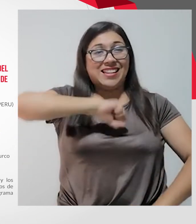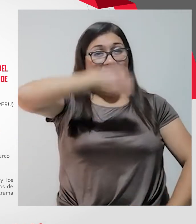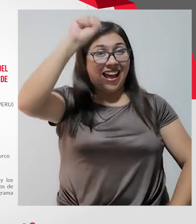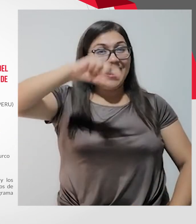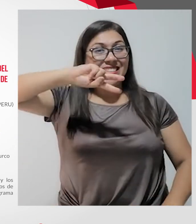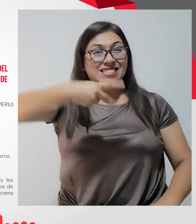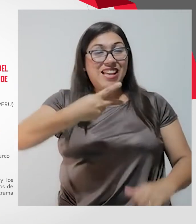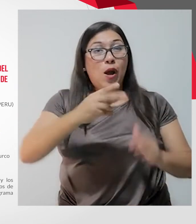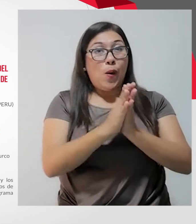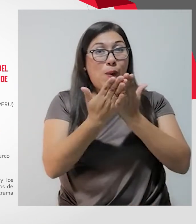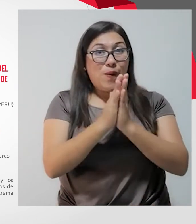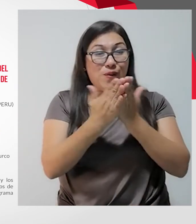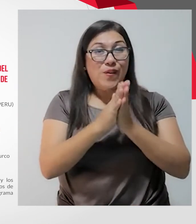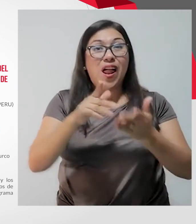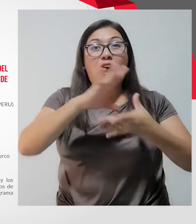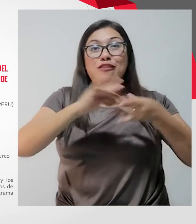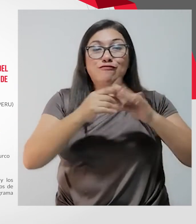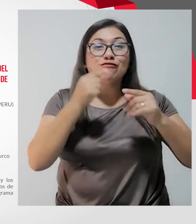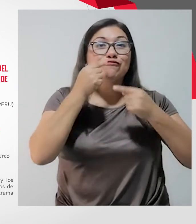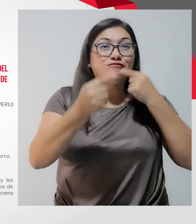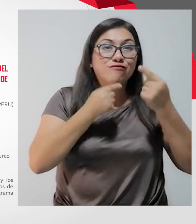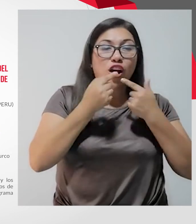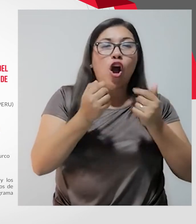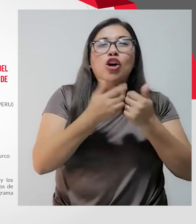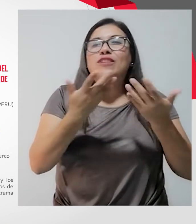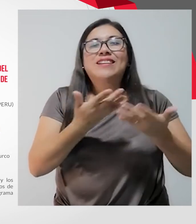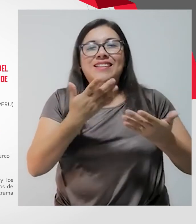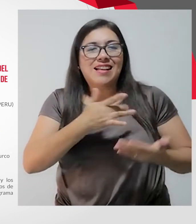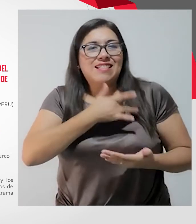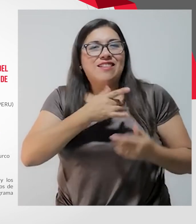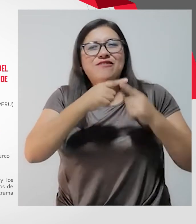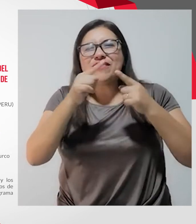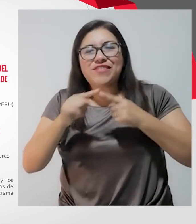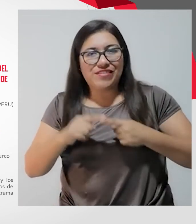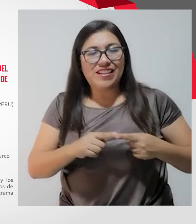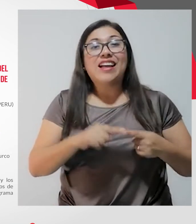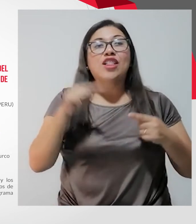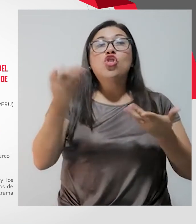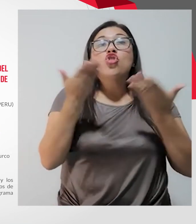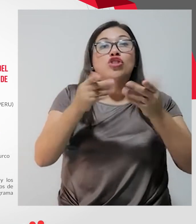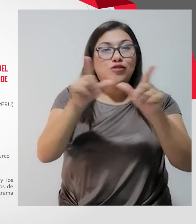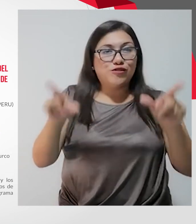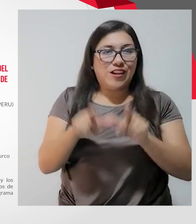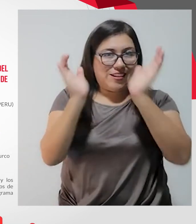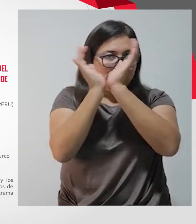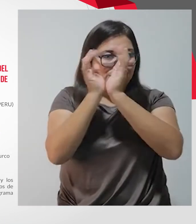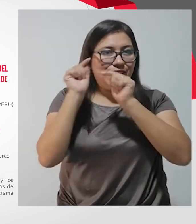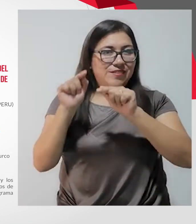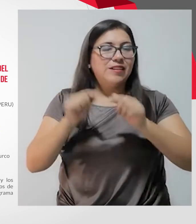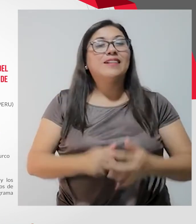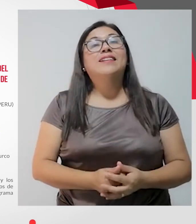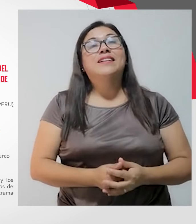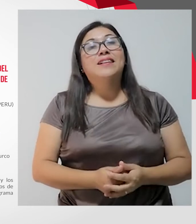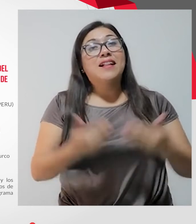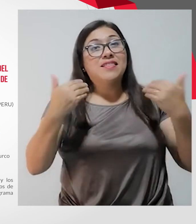de la segunda edición del Cuentacuentos con Sentidos que se desarrolló en Santiago de Surco. Así tenemos